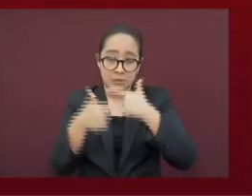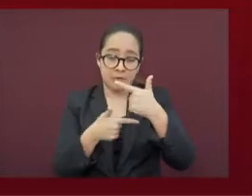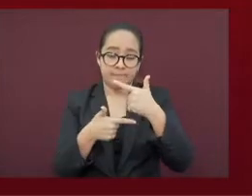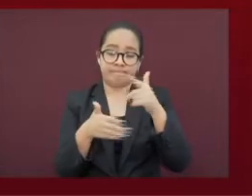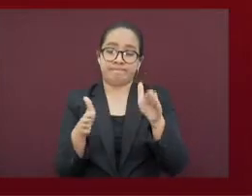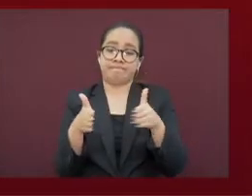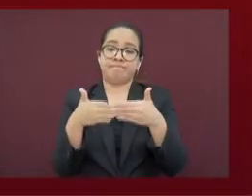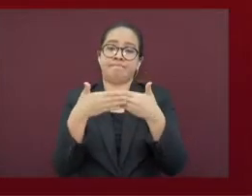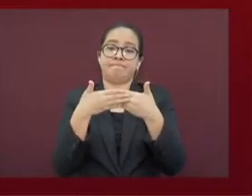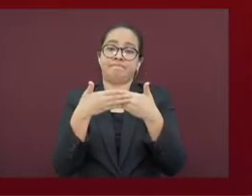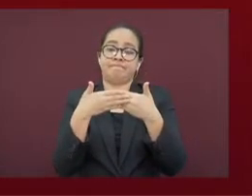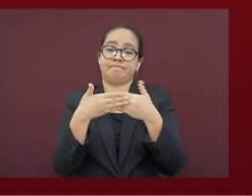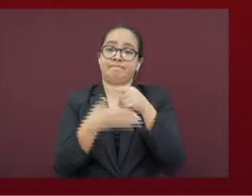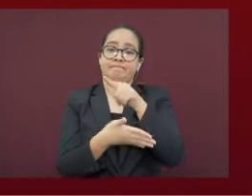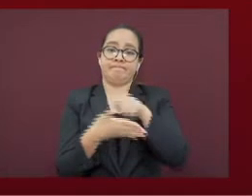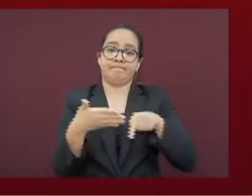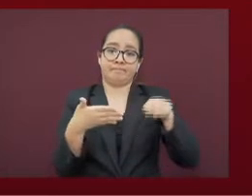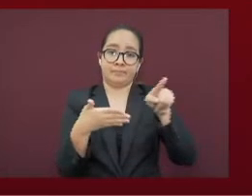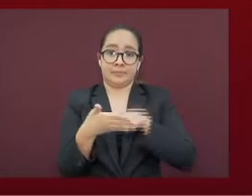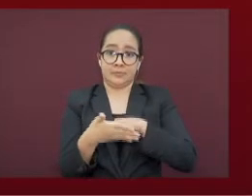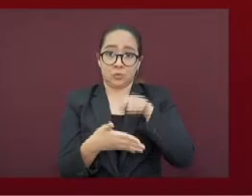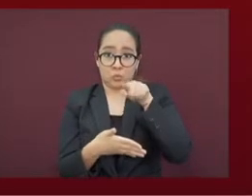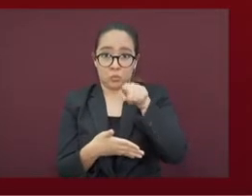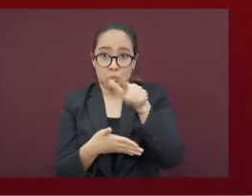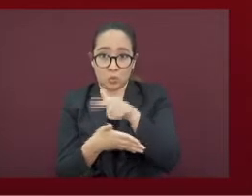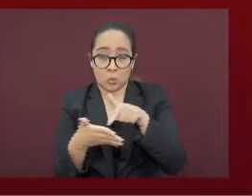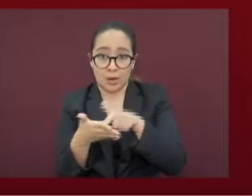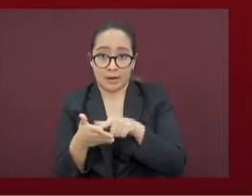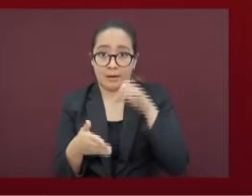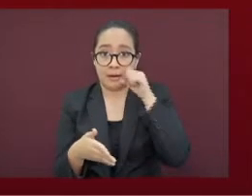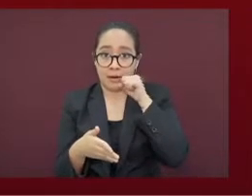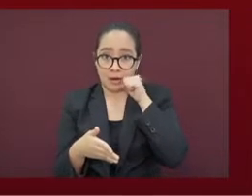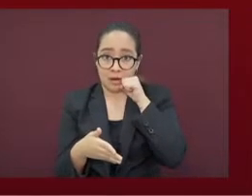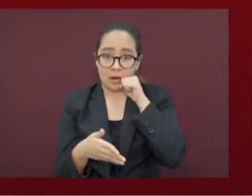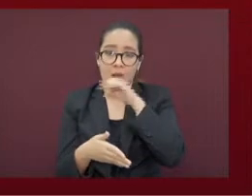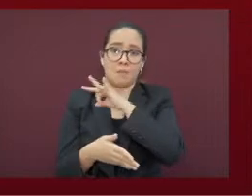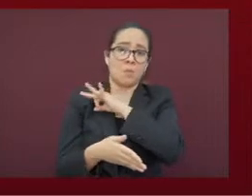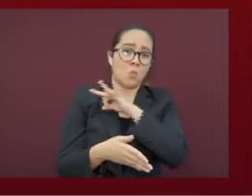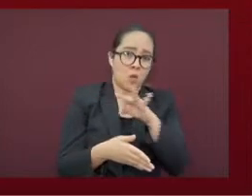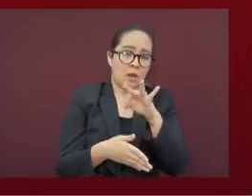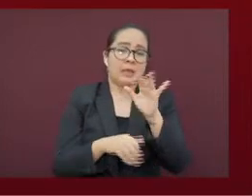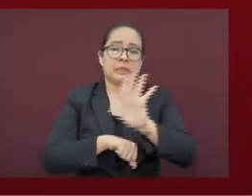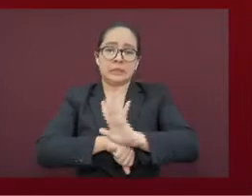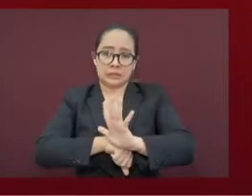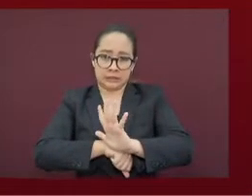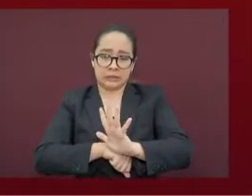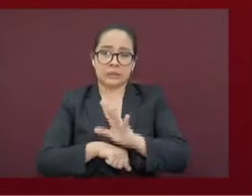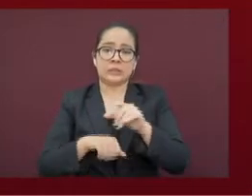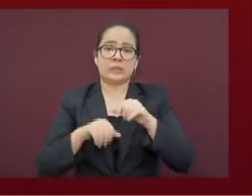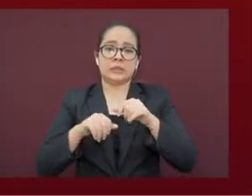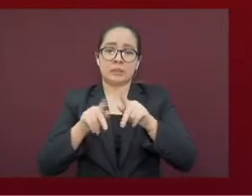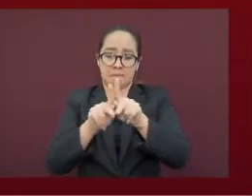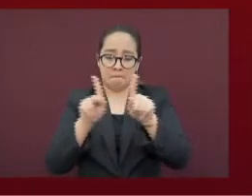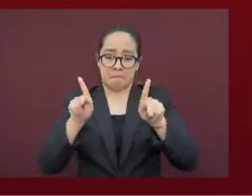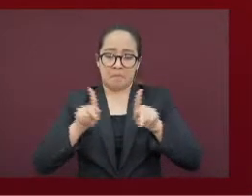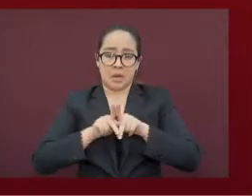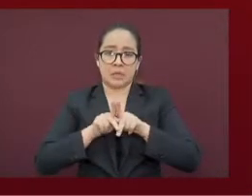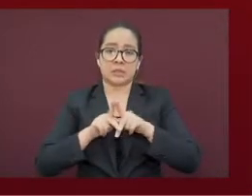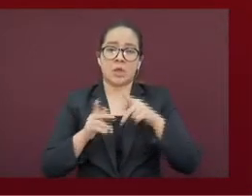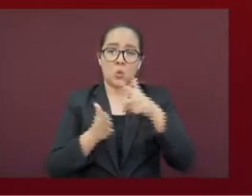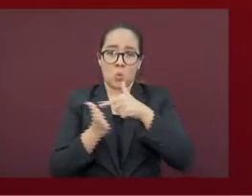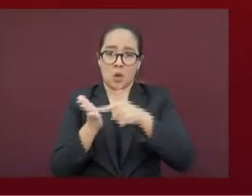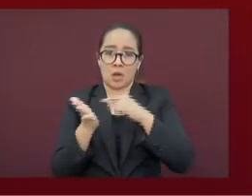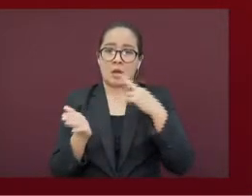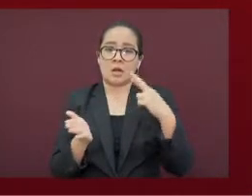Si tu municipio está en naranja, pueden abrir los cines, centros comerciales y centros religiosos al